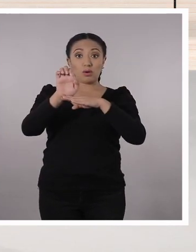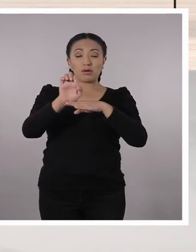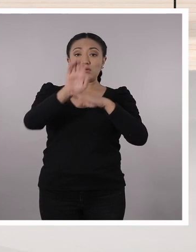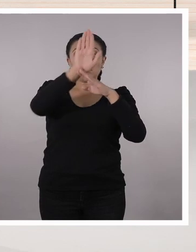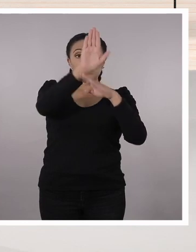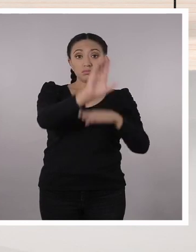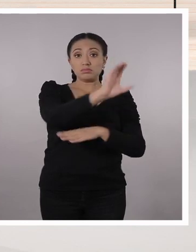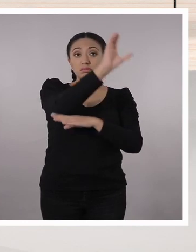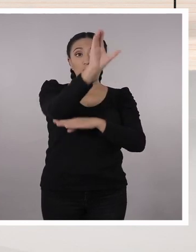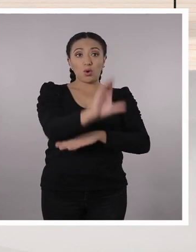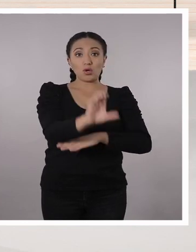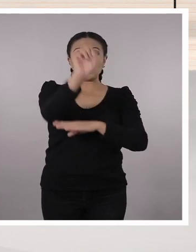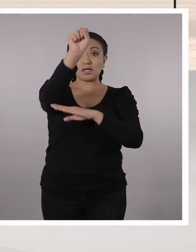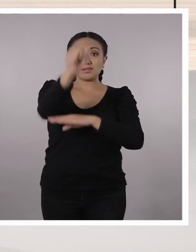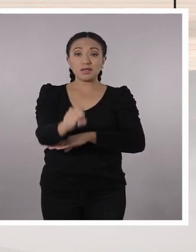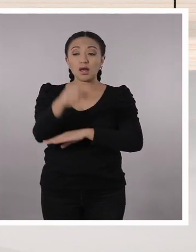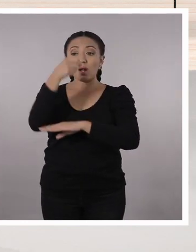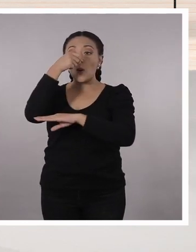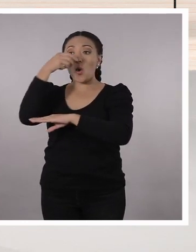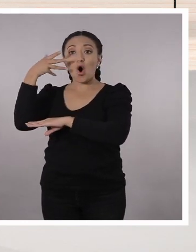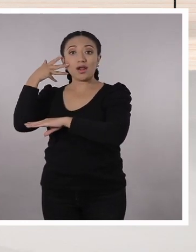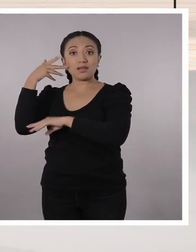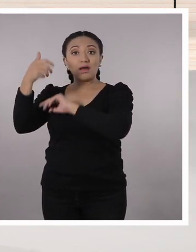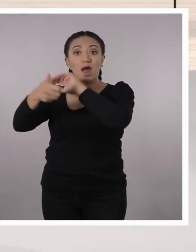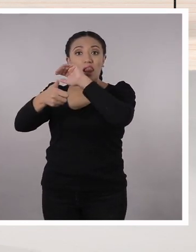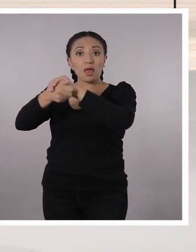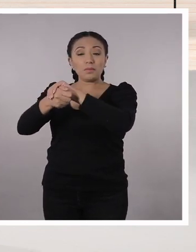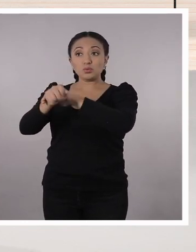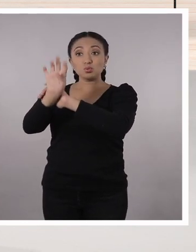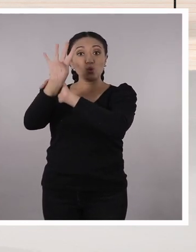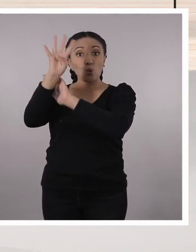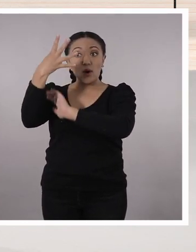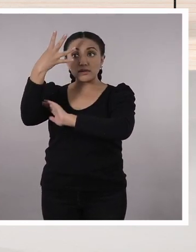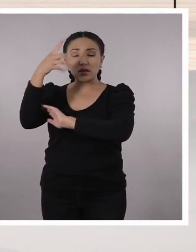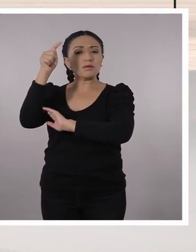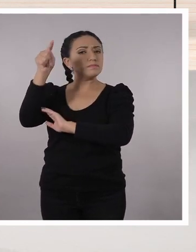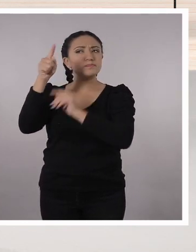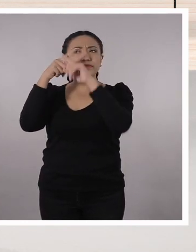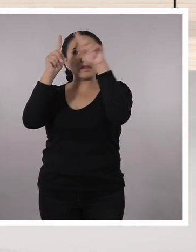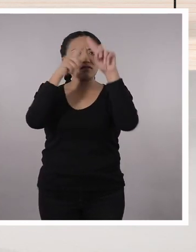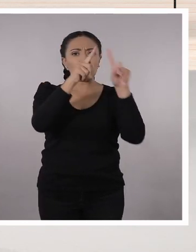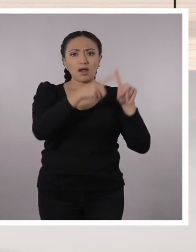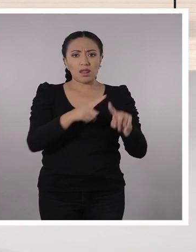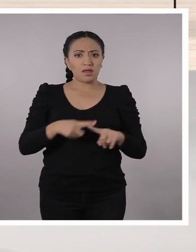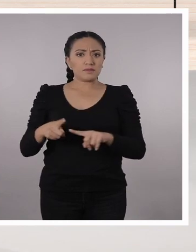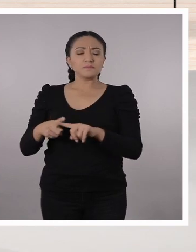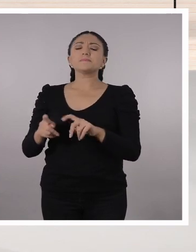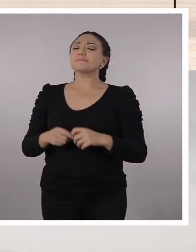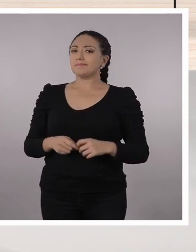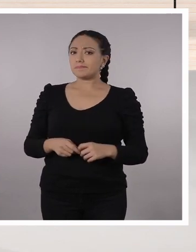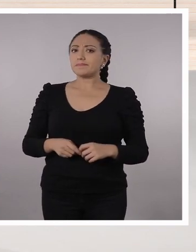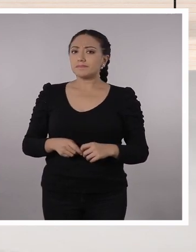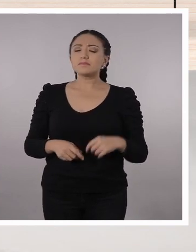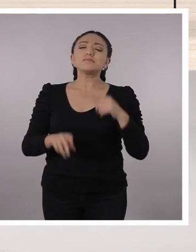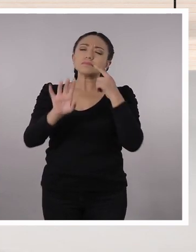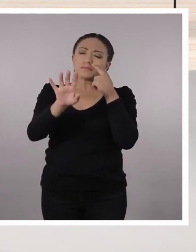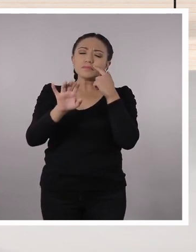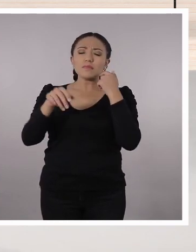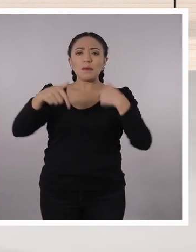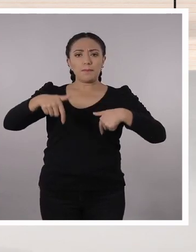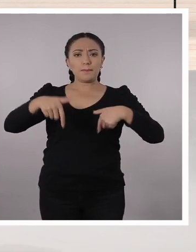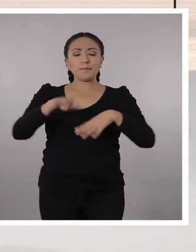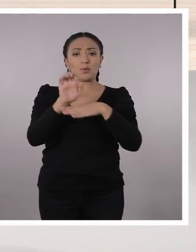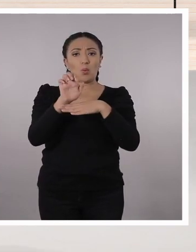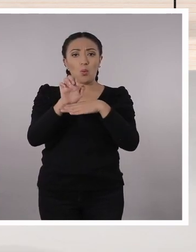costa, en la sierra, en el oriente o en Galápagos los recursos naturales son diversos. Pero ¿sabes qué? Nuestro país no solamente es